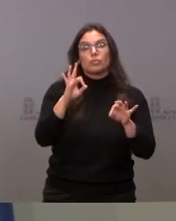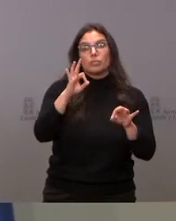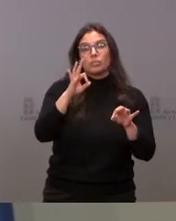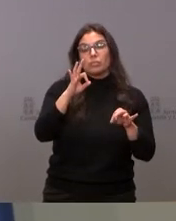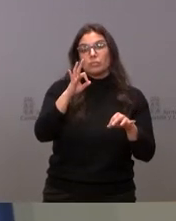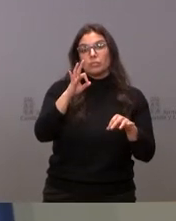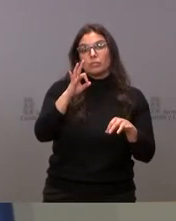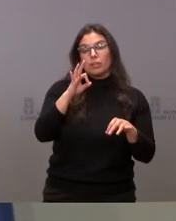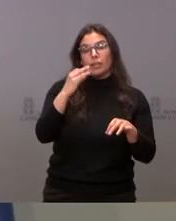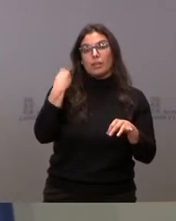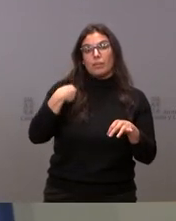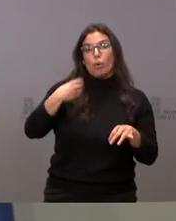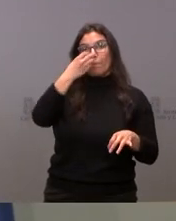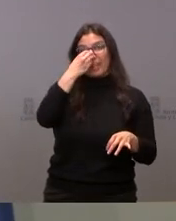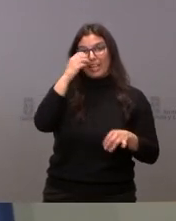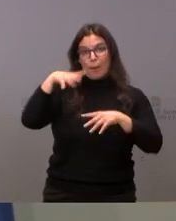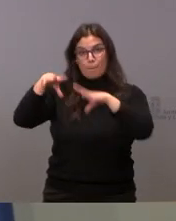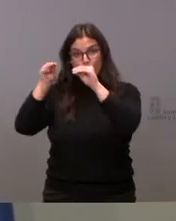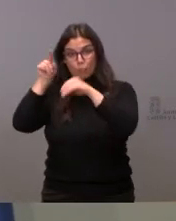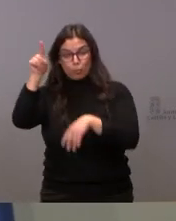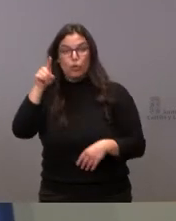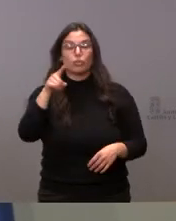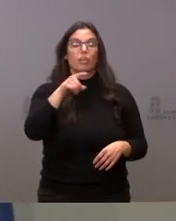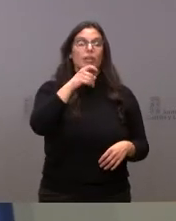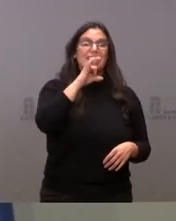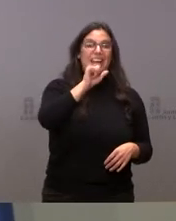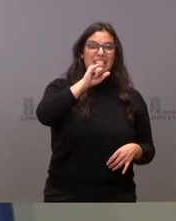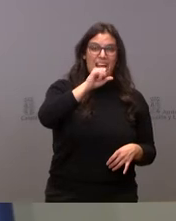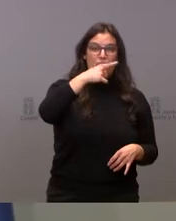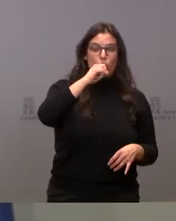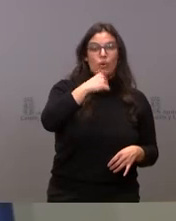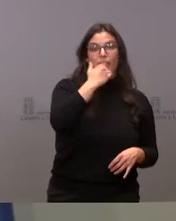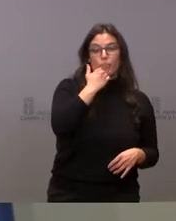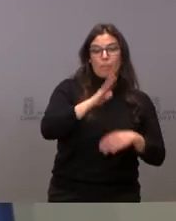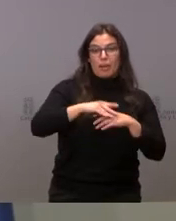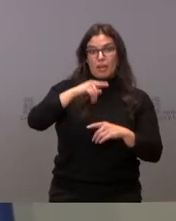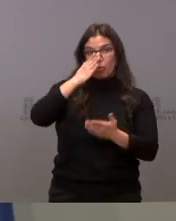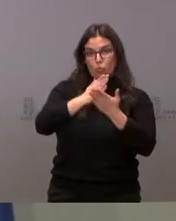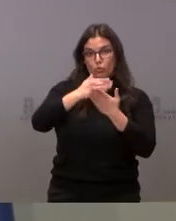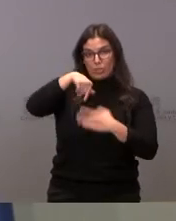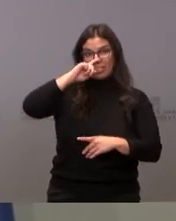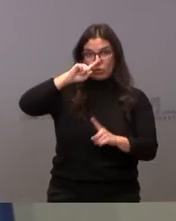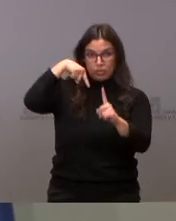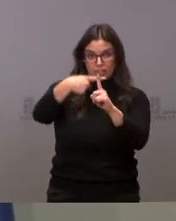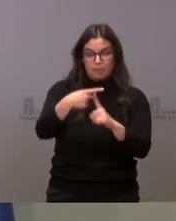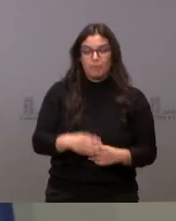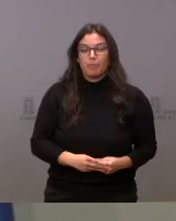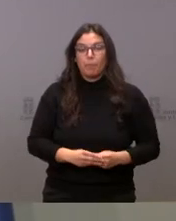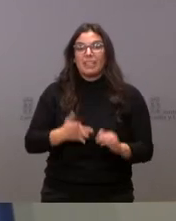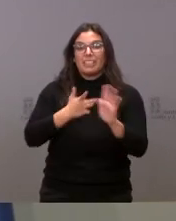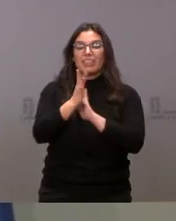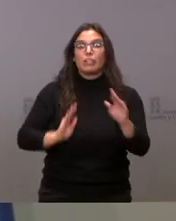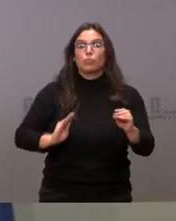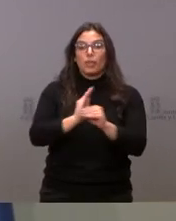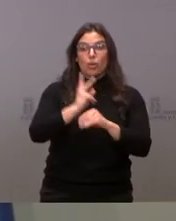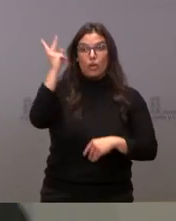Medina de Pomar, en Burgos, durante el curso 2021-2022. Se trata de una subvención